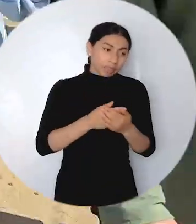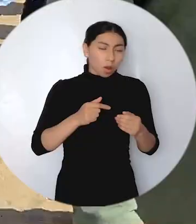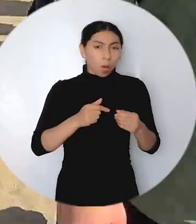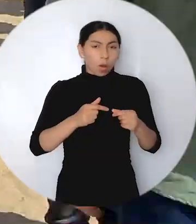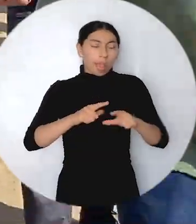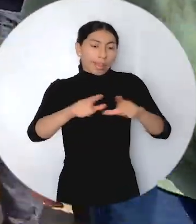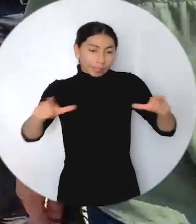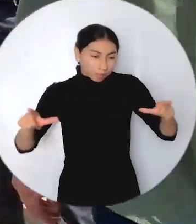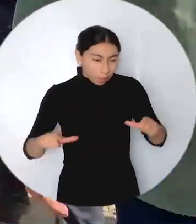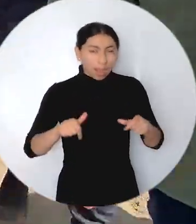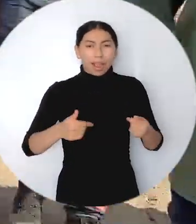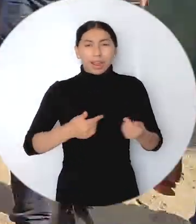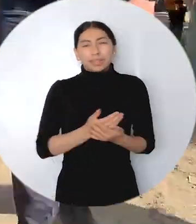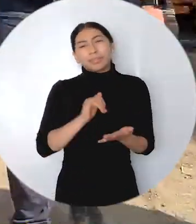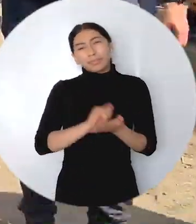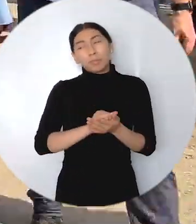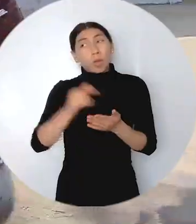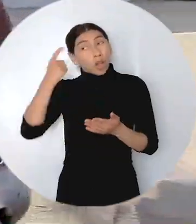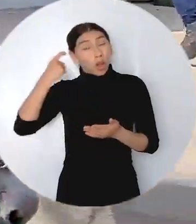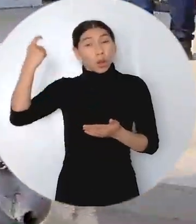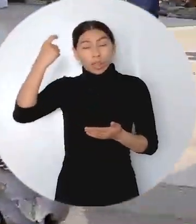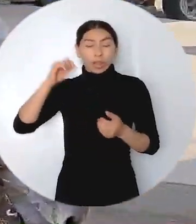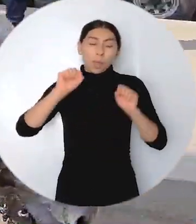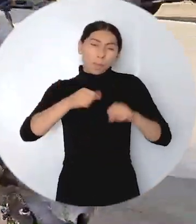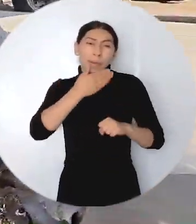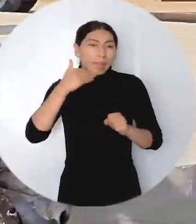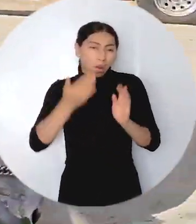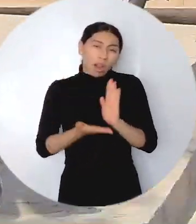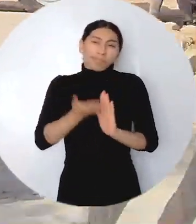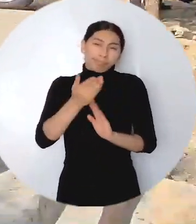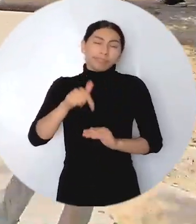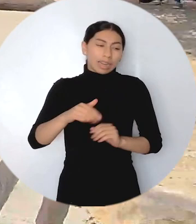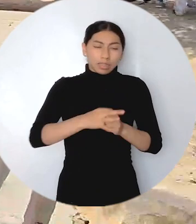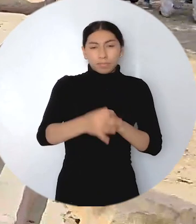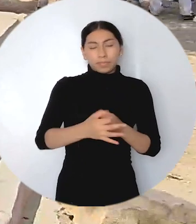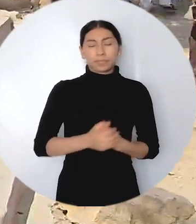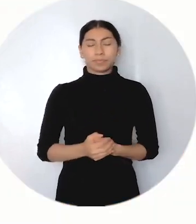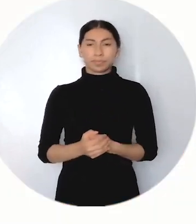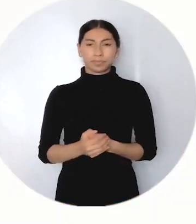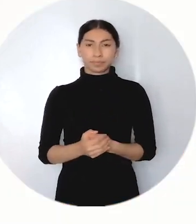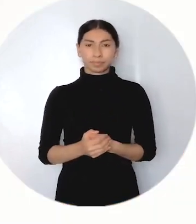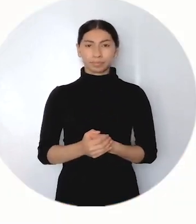evento, muy agradecido con la unidad, con el gobierno nacional y que podemos mejorar muchas cosas que se pueden dar acá en la región.